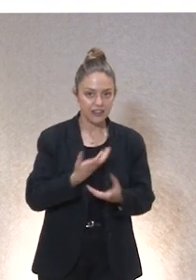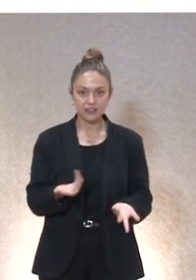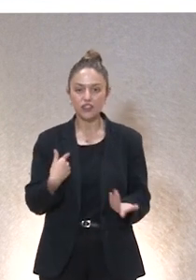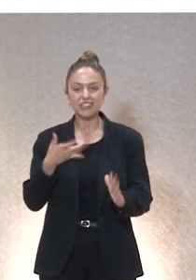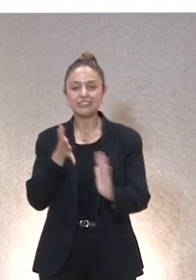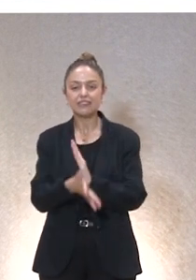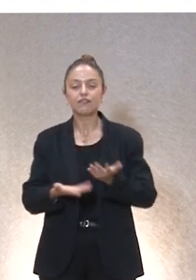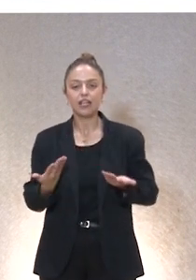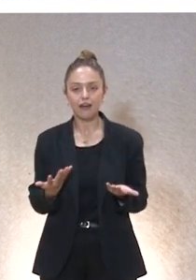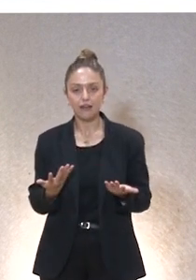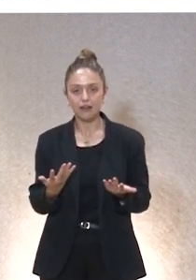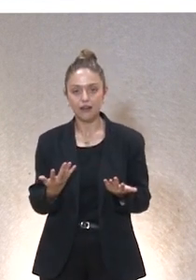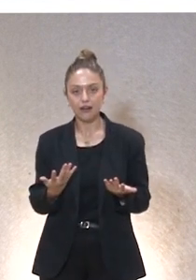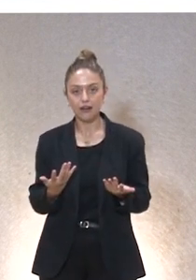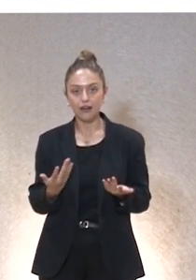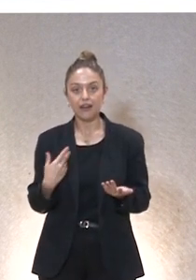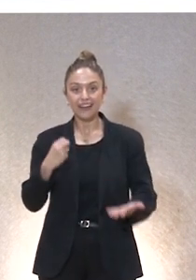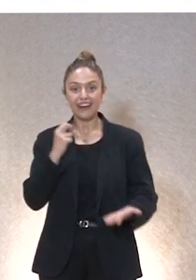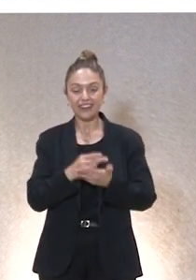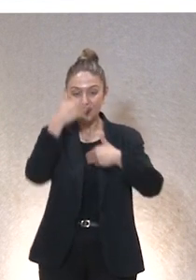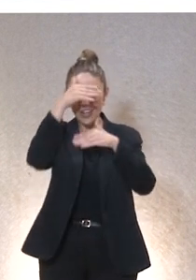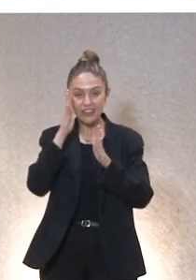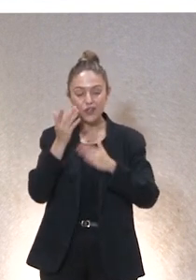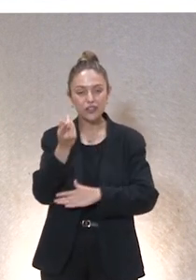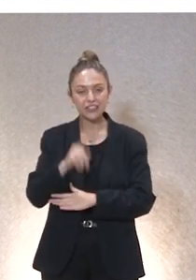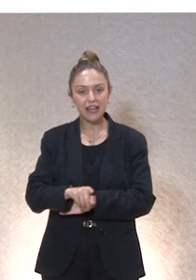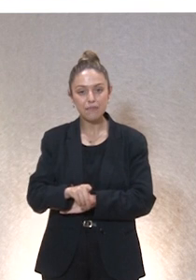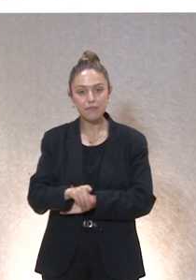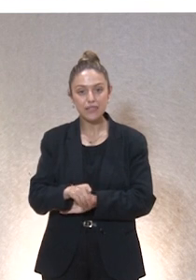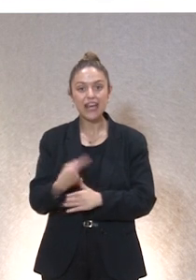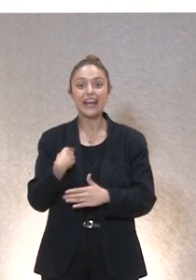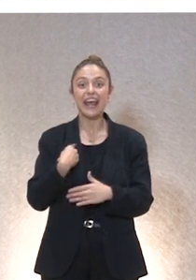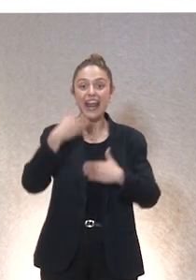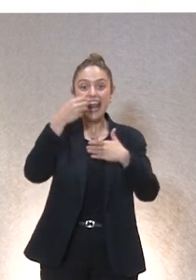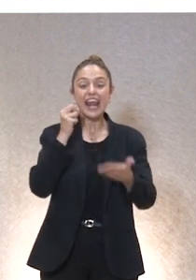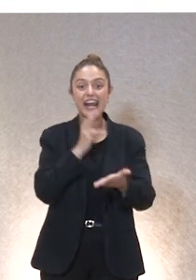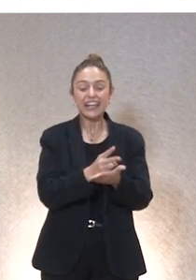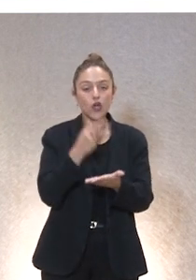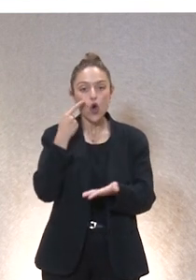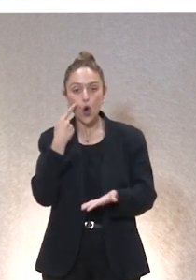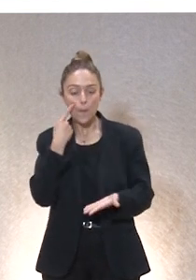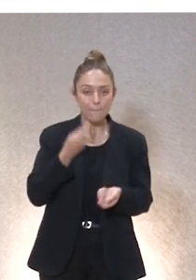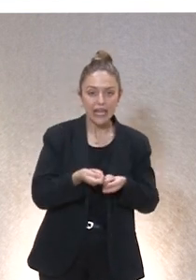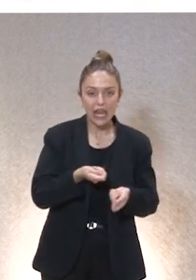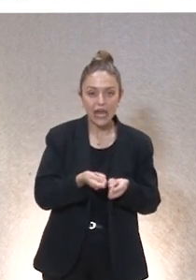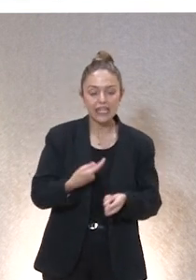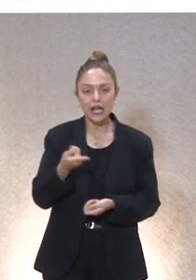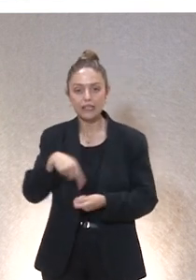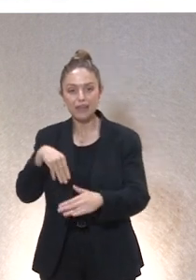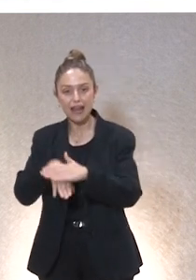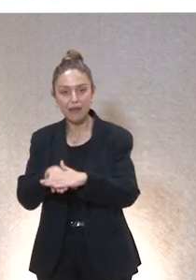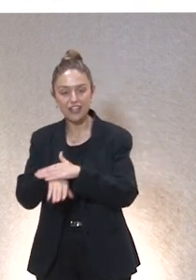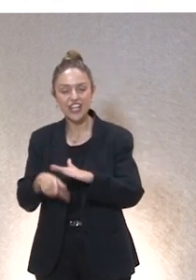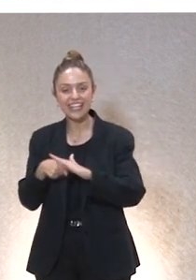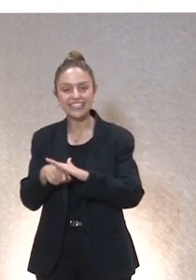esto plantea. Ciertamente, plantea el reto de la atención pero también plantea el reto de la vigilancia y plantea el tema del almacenamiento y la